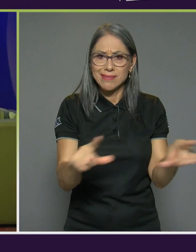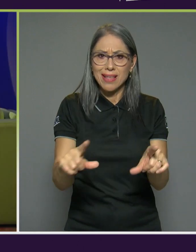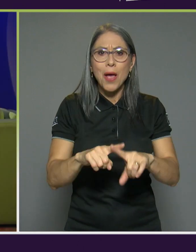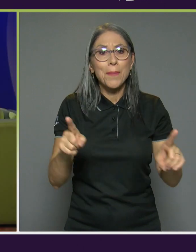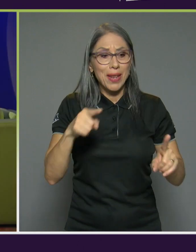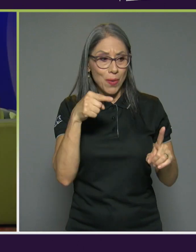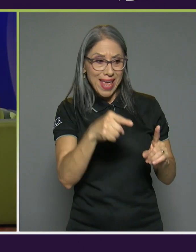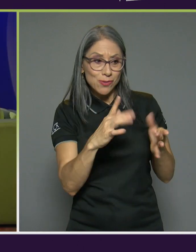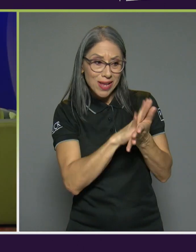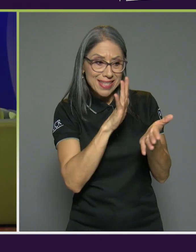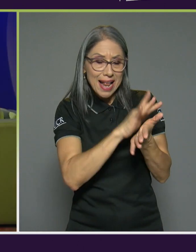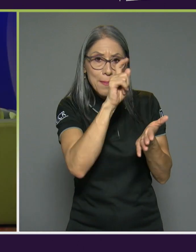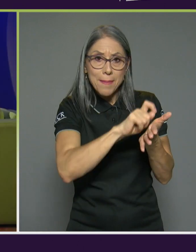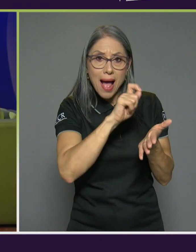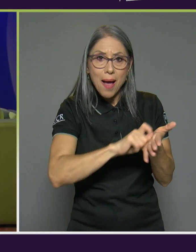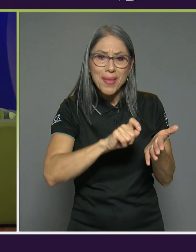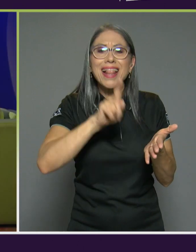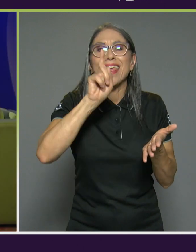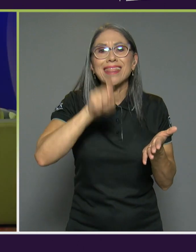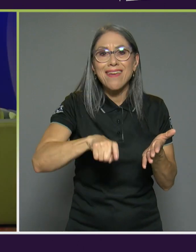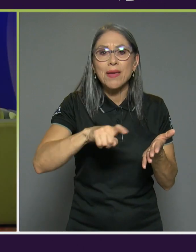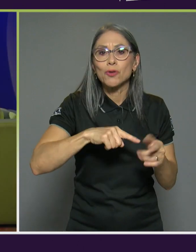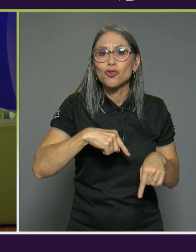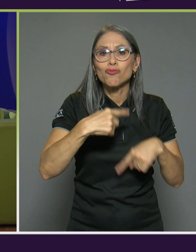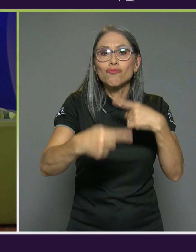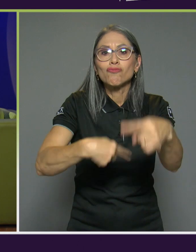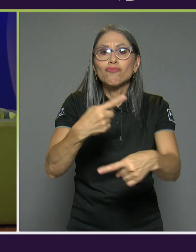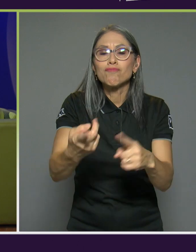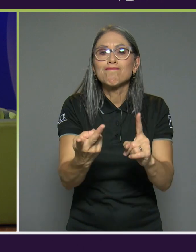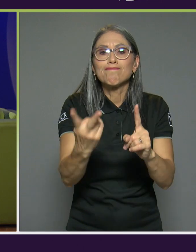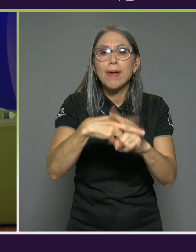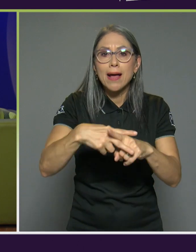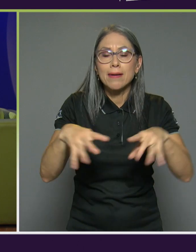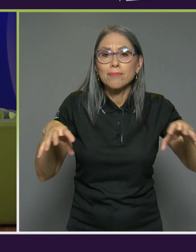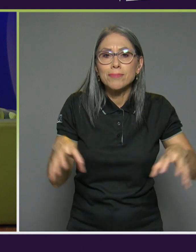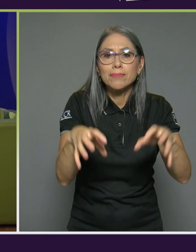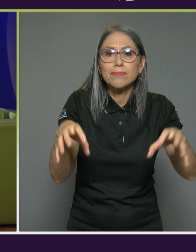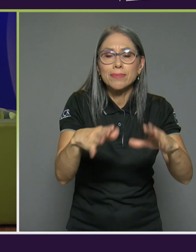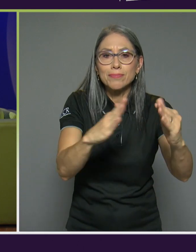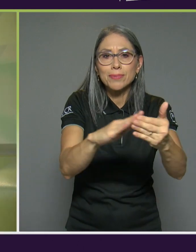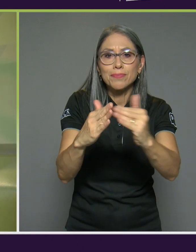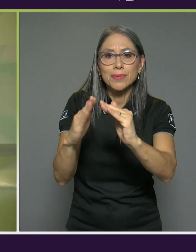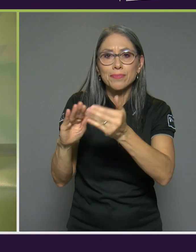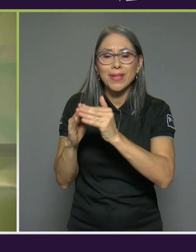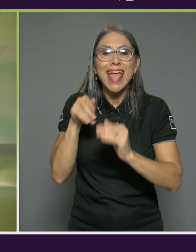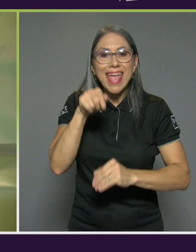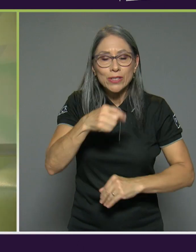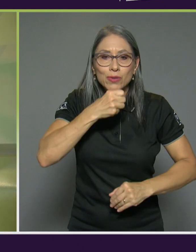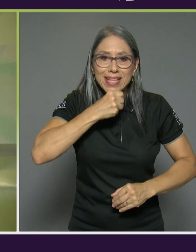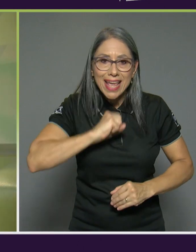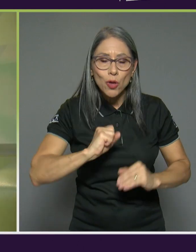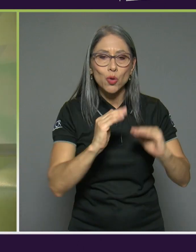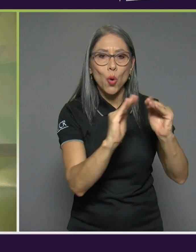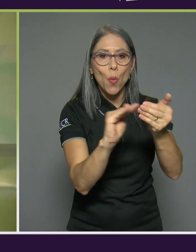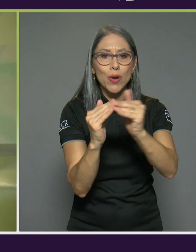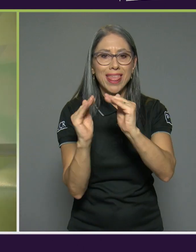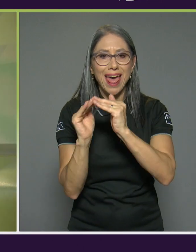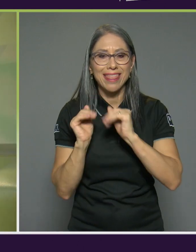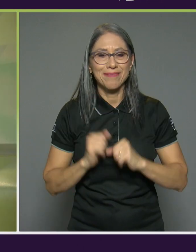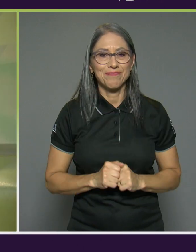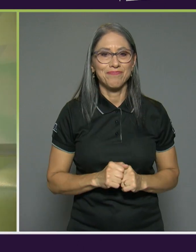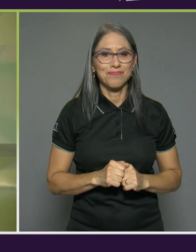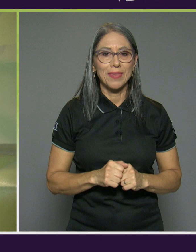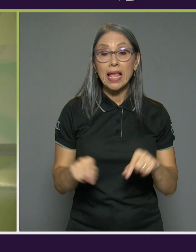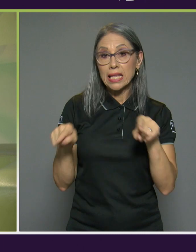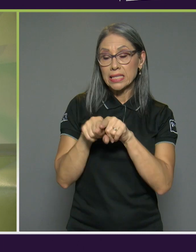llevarlo a la práctica a nivel local de eso se trata también gerontocomunidad y también es importante